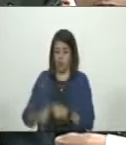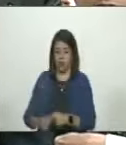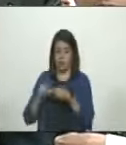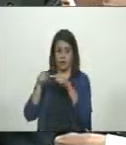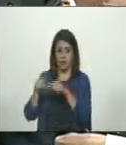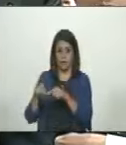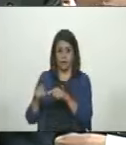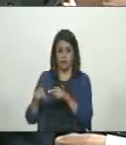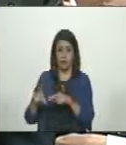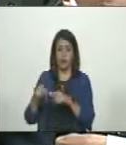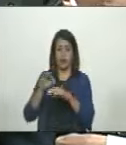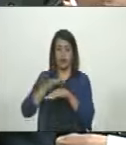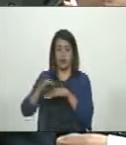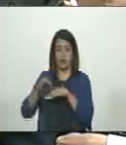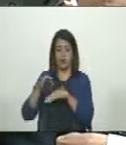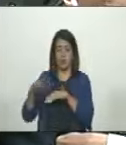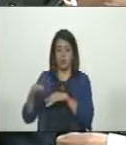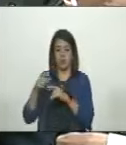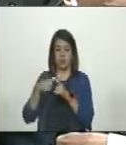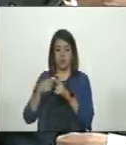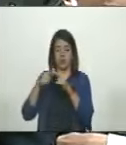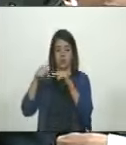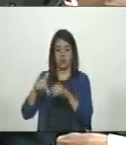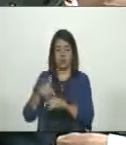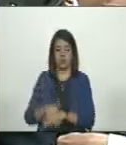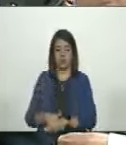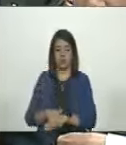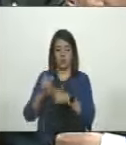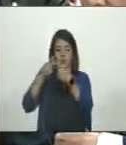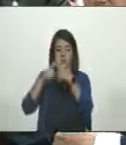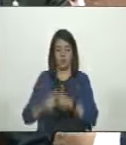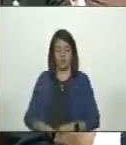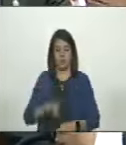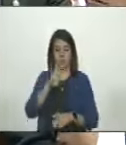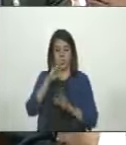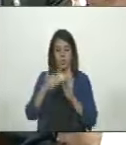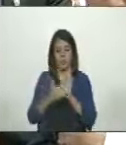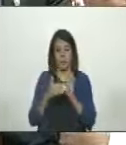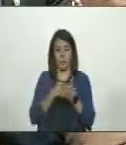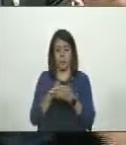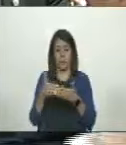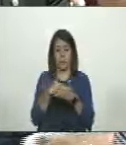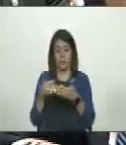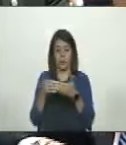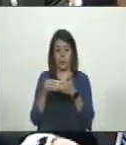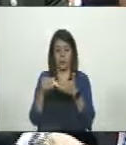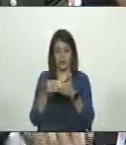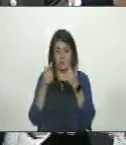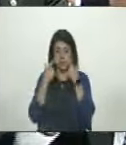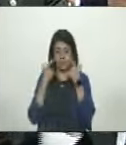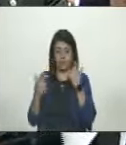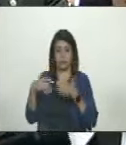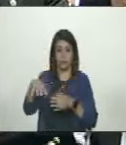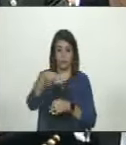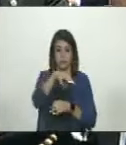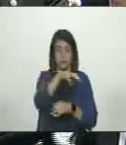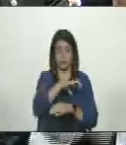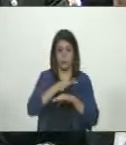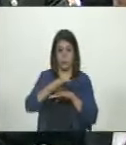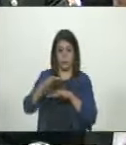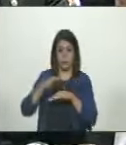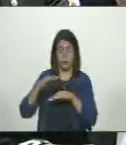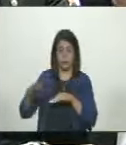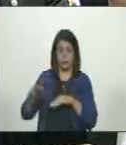situado constitucional de los municipios un monto más o menos de 4 mil millones de dólares que deja de ir a las regiones, a los estados y a los